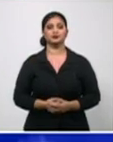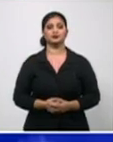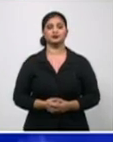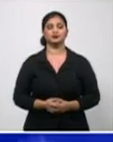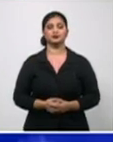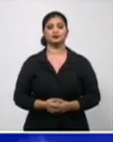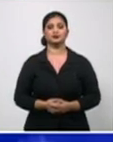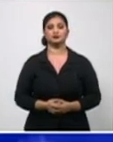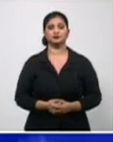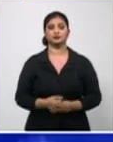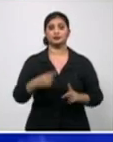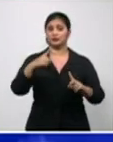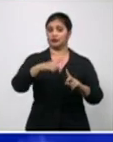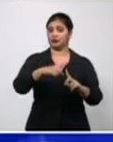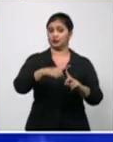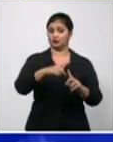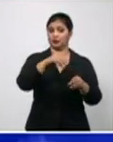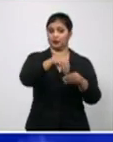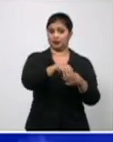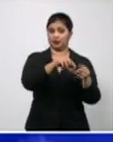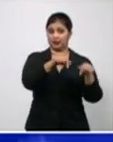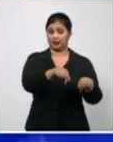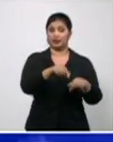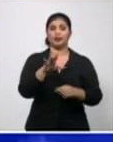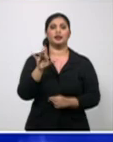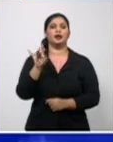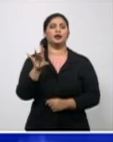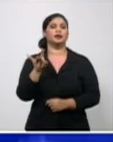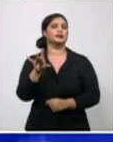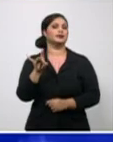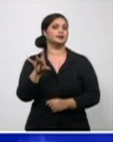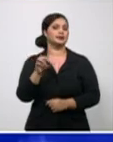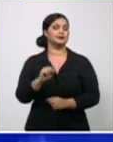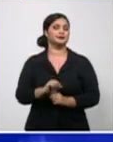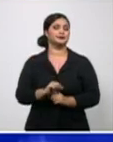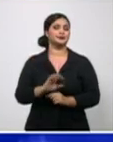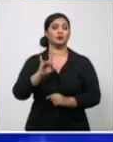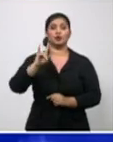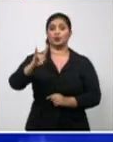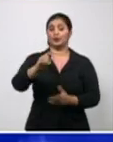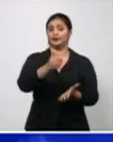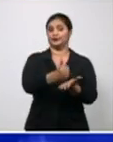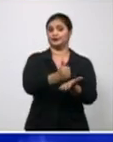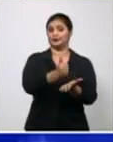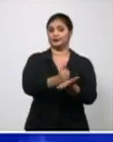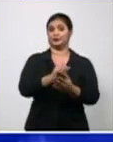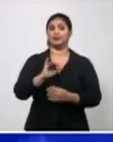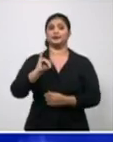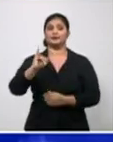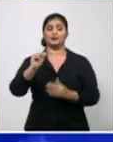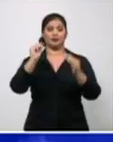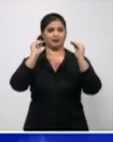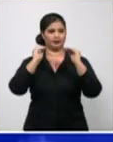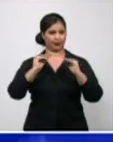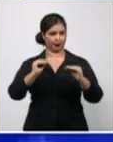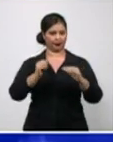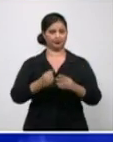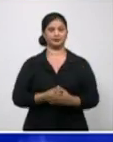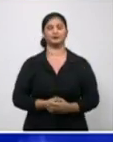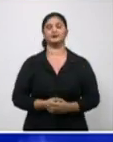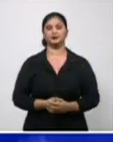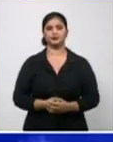diagnostican quince pacientes autóctonos, nueve de las Tunas y seis de Amancio. En Holguín,